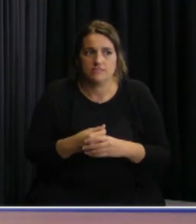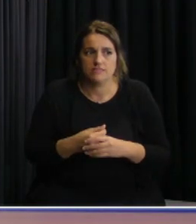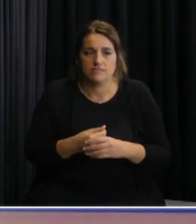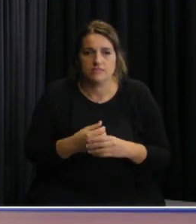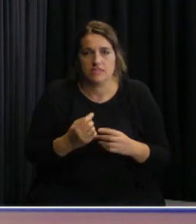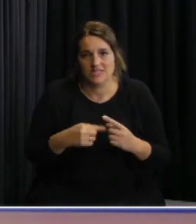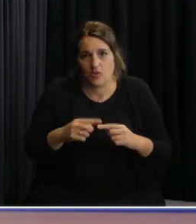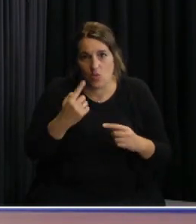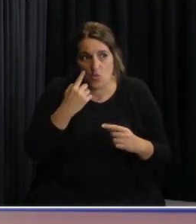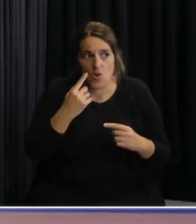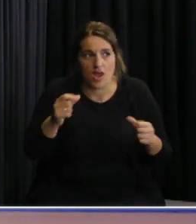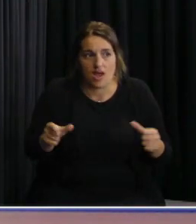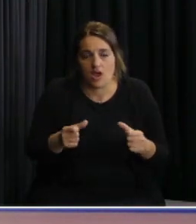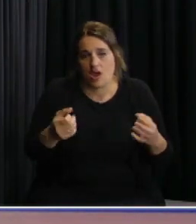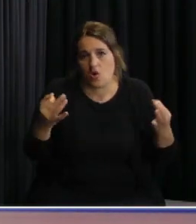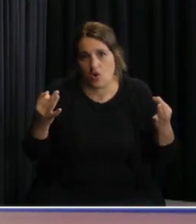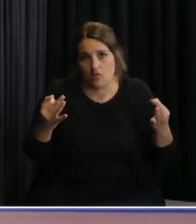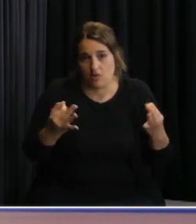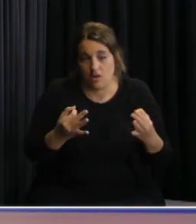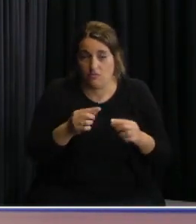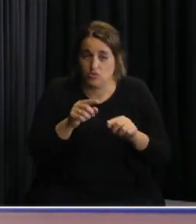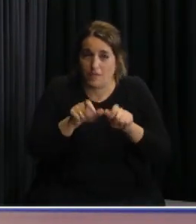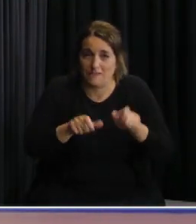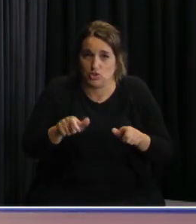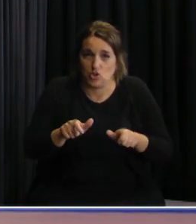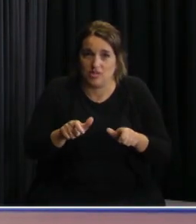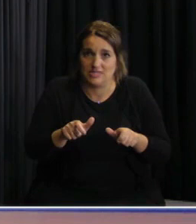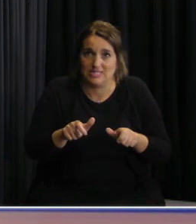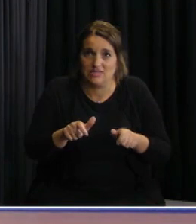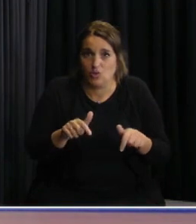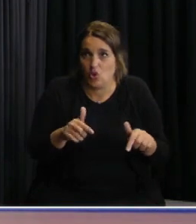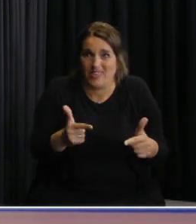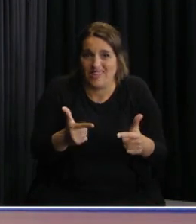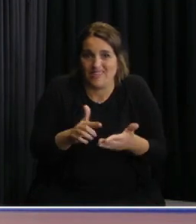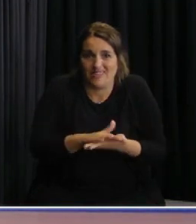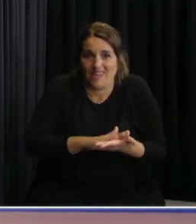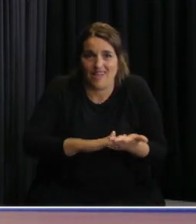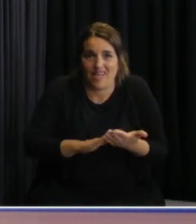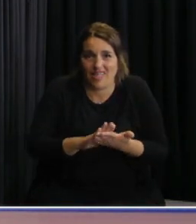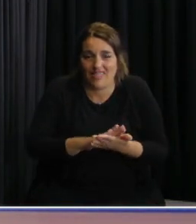si uno va hasta el final hay una cantidad de gente que se queda sin protección estamos hablando en algunos casos